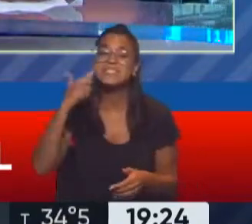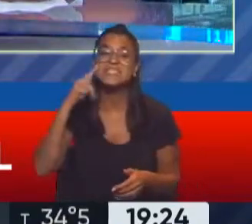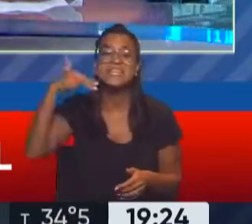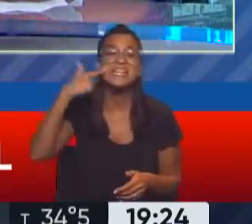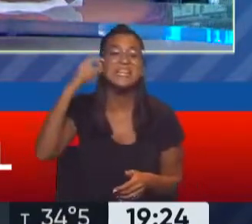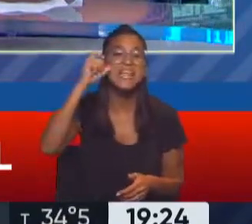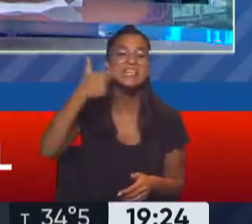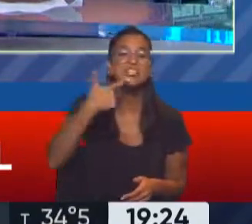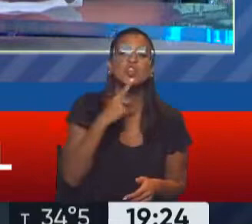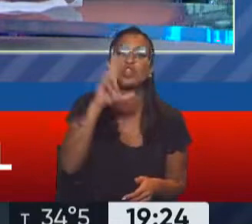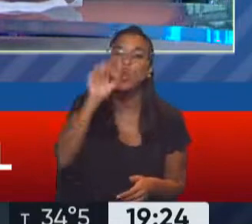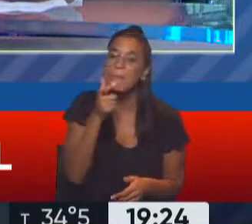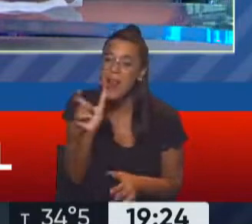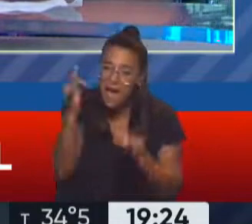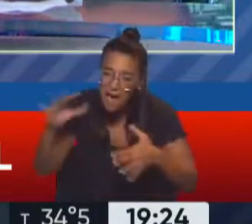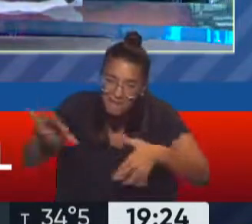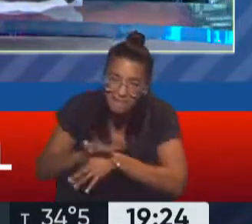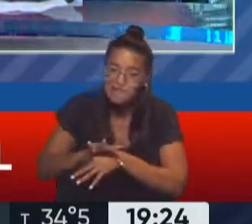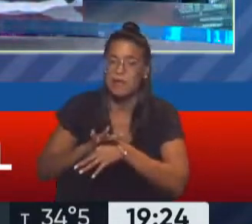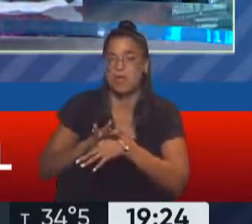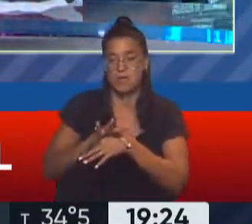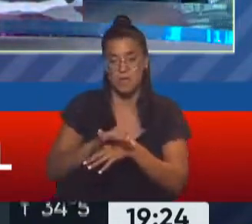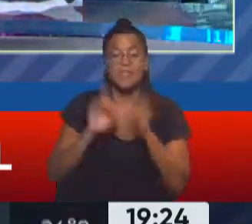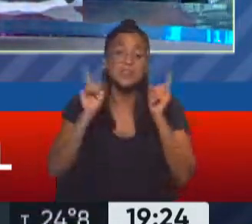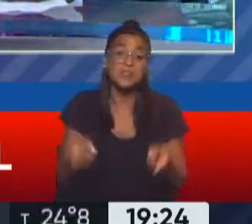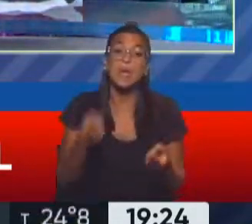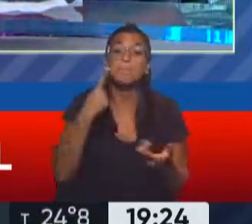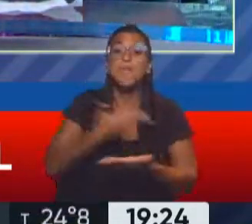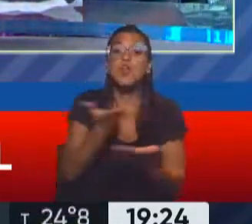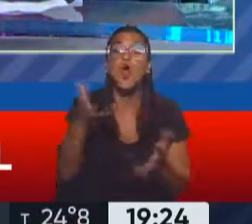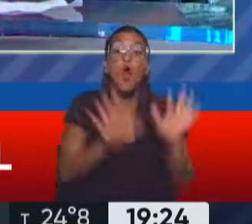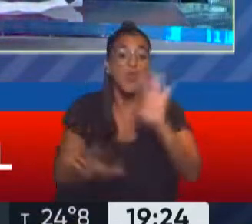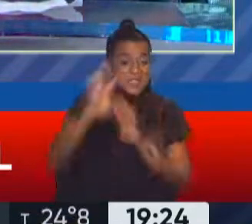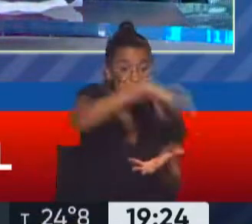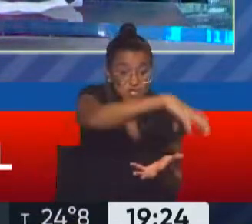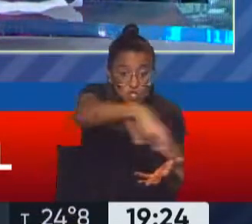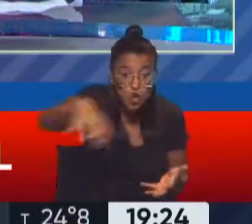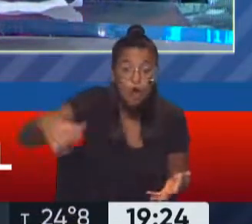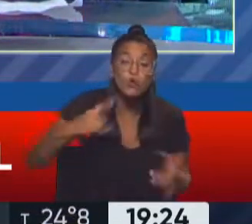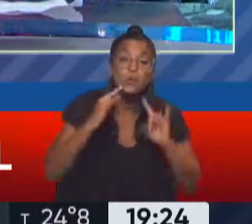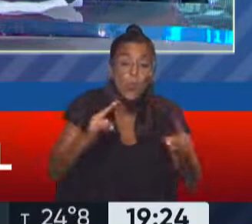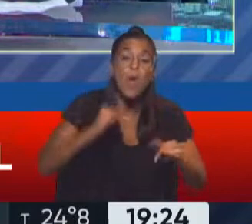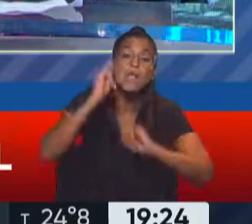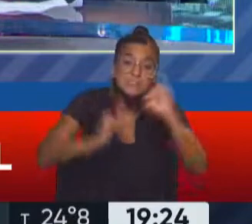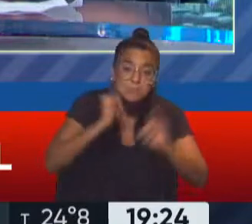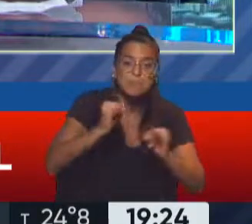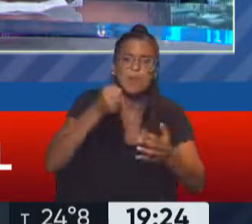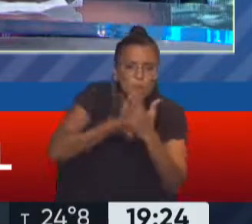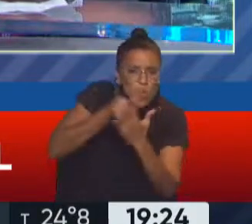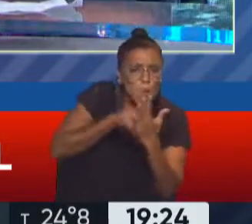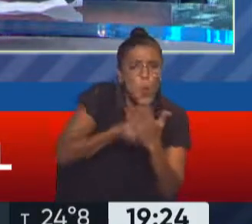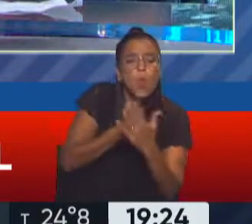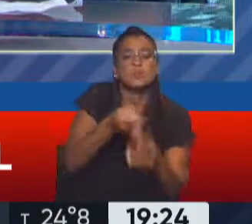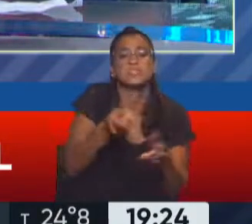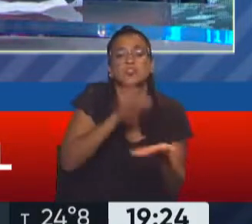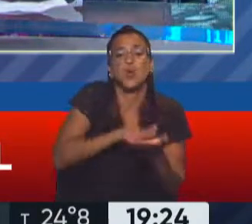Y además hay que darle voz a las organizaciones que son activistas en